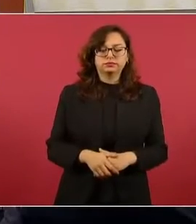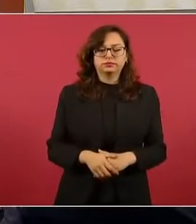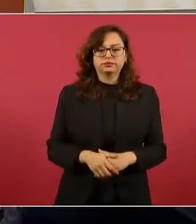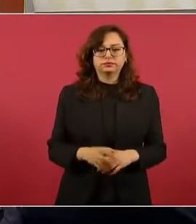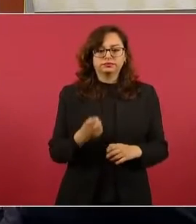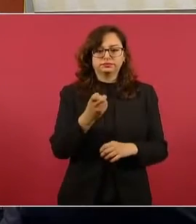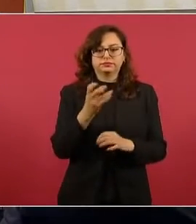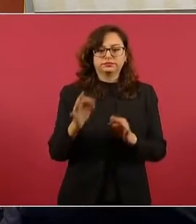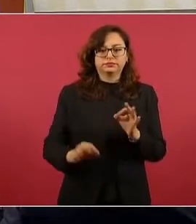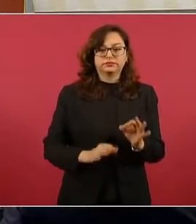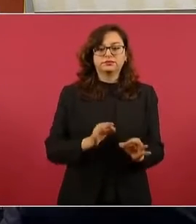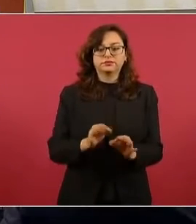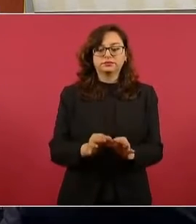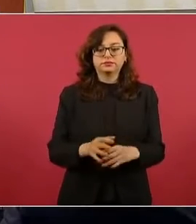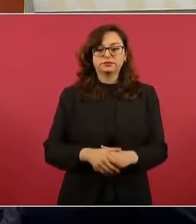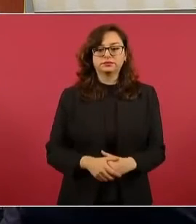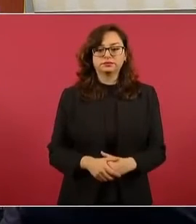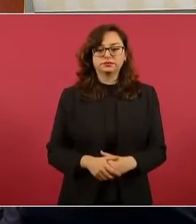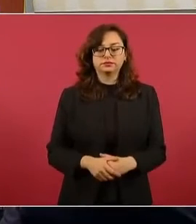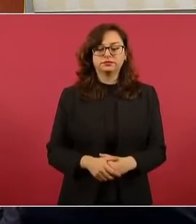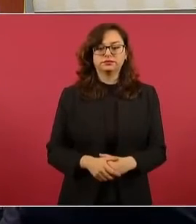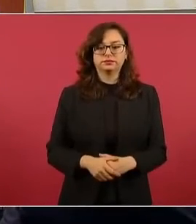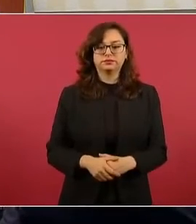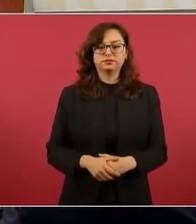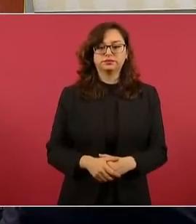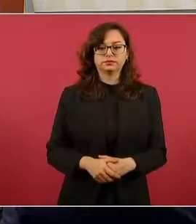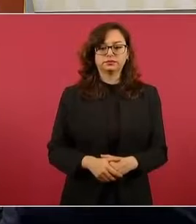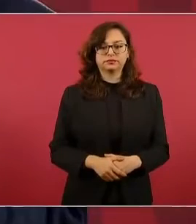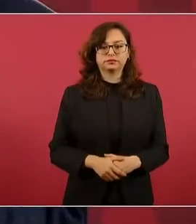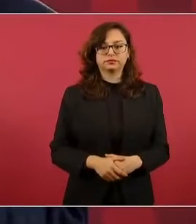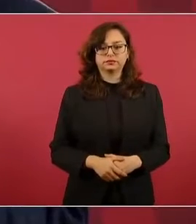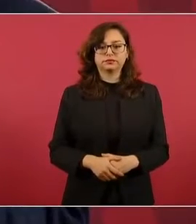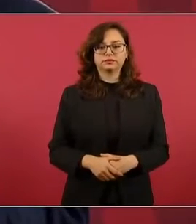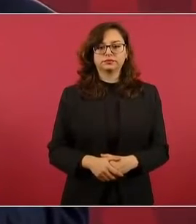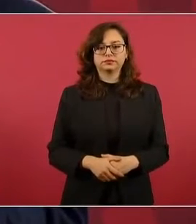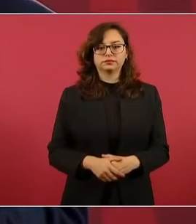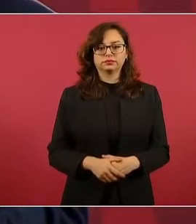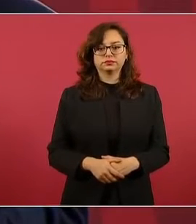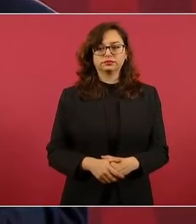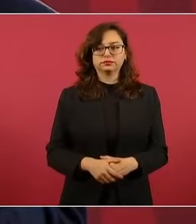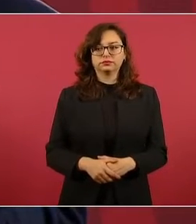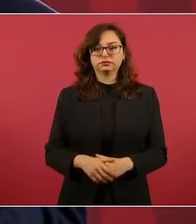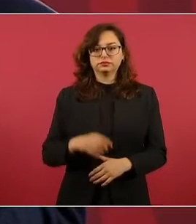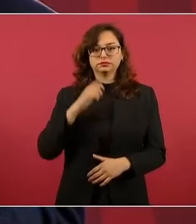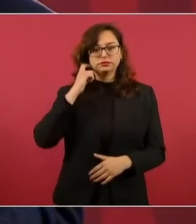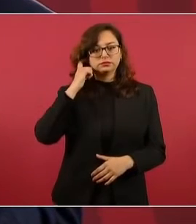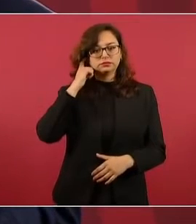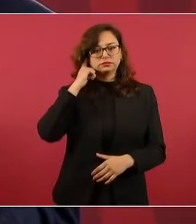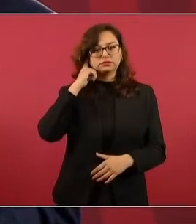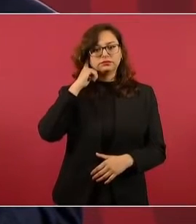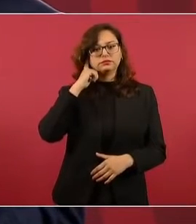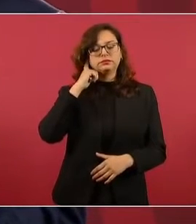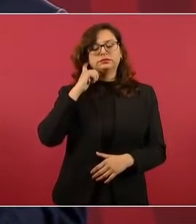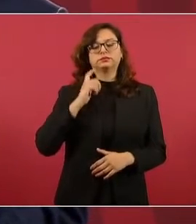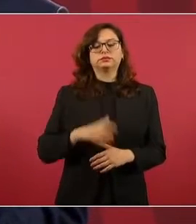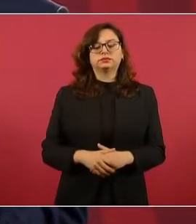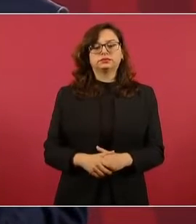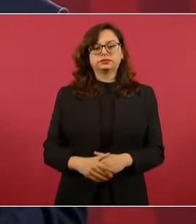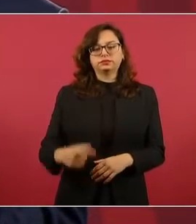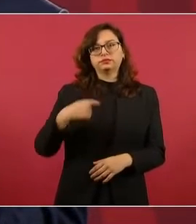Es cuanto, presidente. Yo lo que pienso es que esto se origina en buena medida también